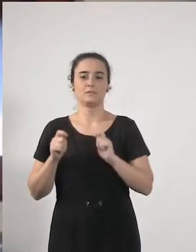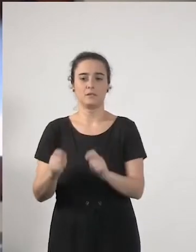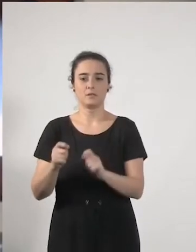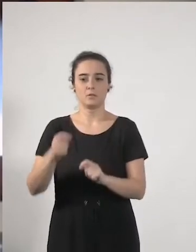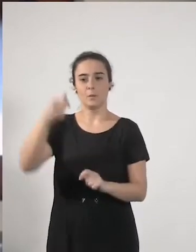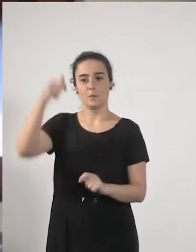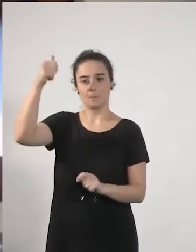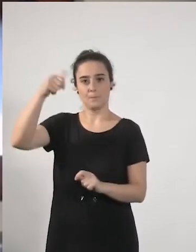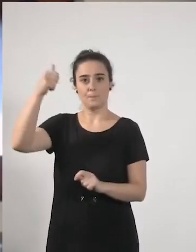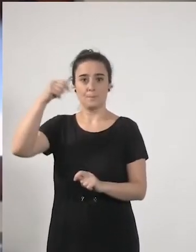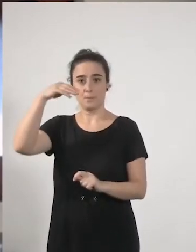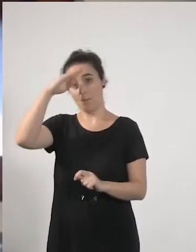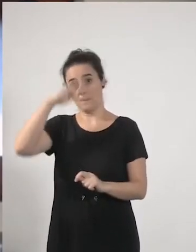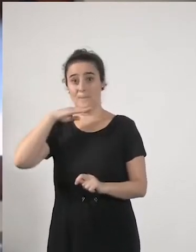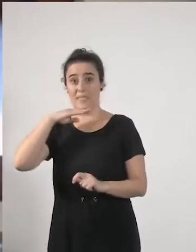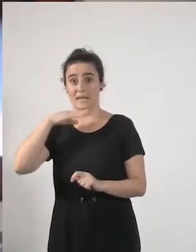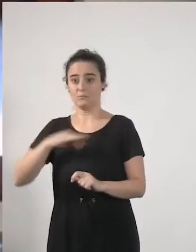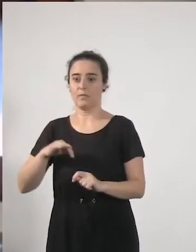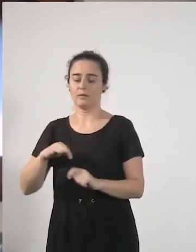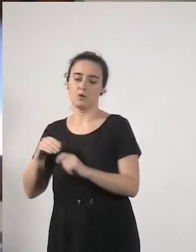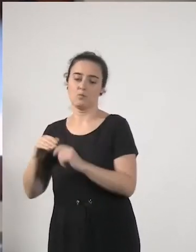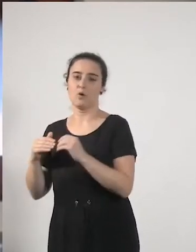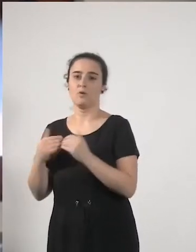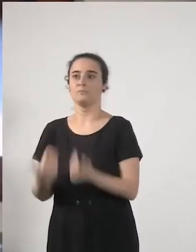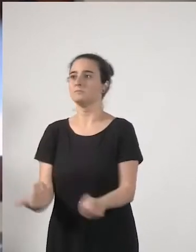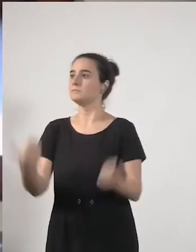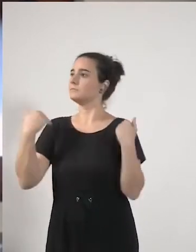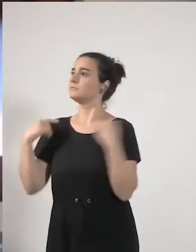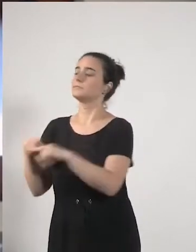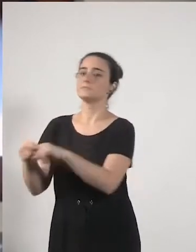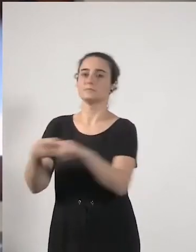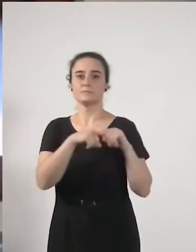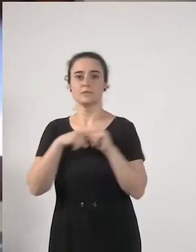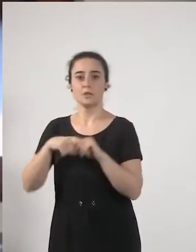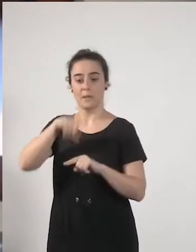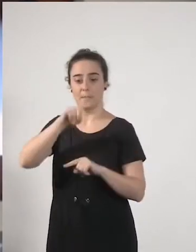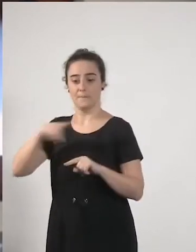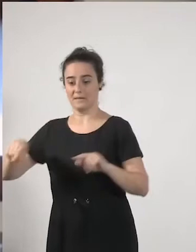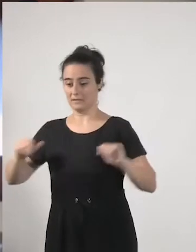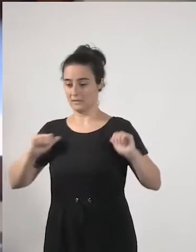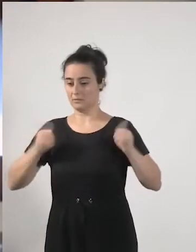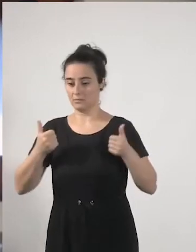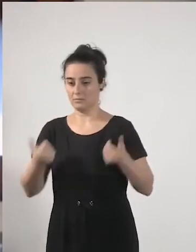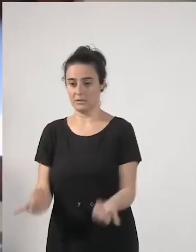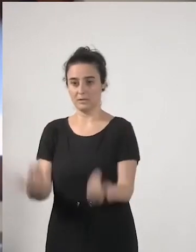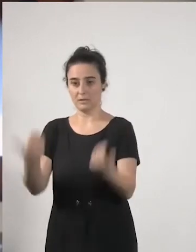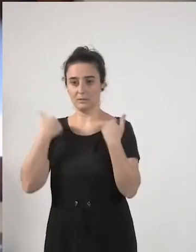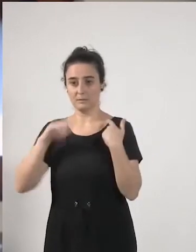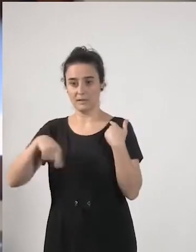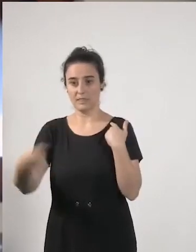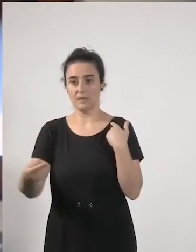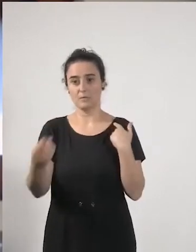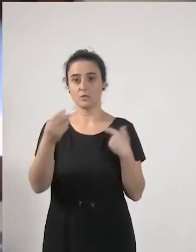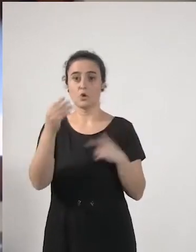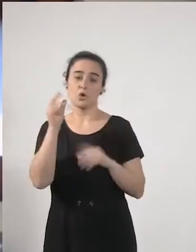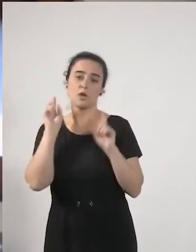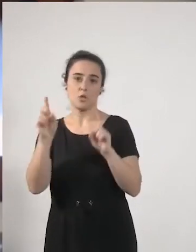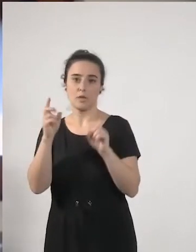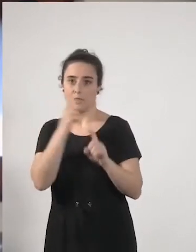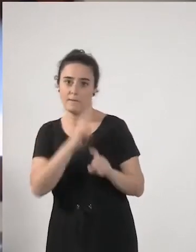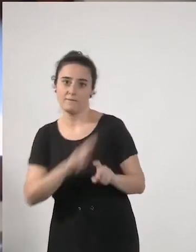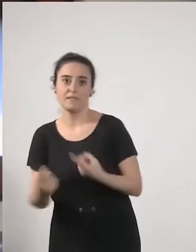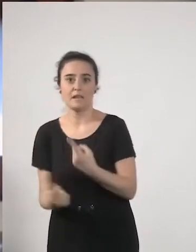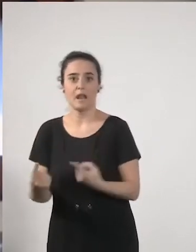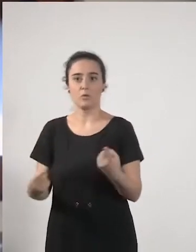corresponsablemente y cumplan su función para cuidar los primeros meses para enlazarlo con la educación infantil y teniendo y los permisos